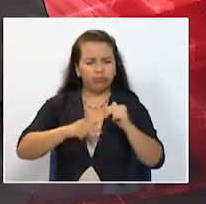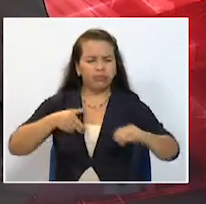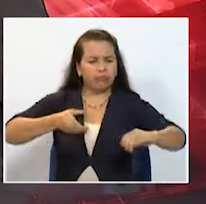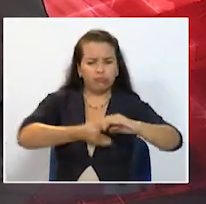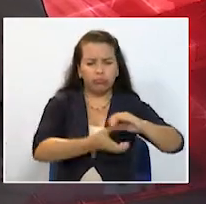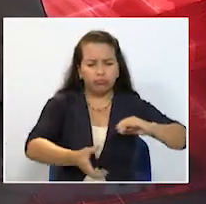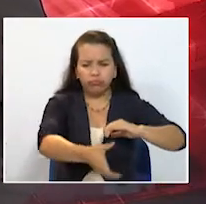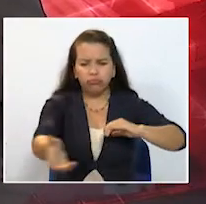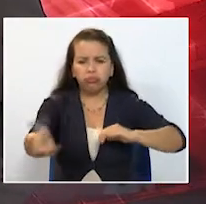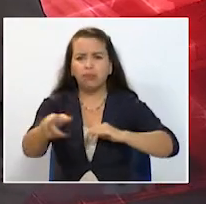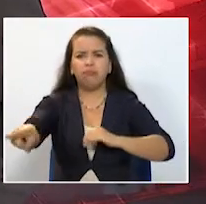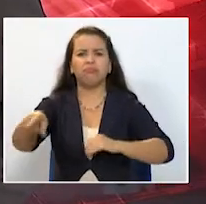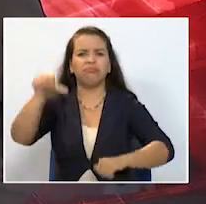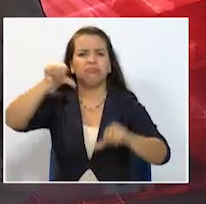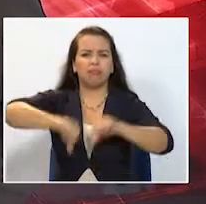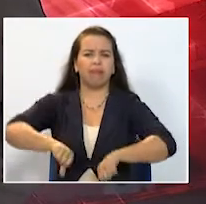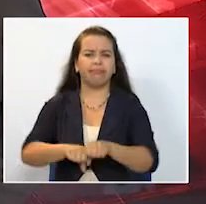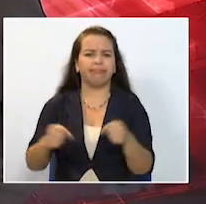públicos